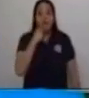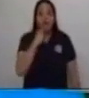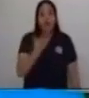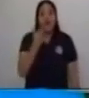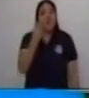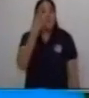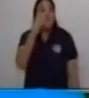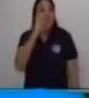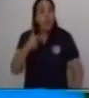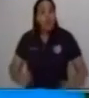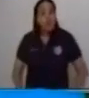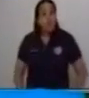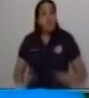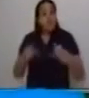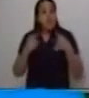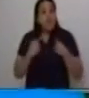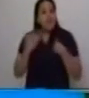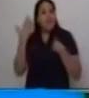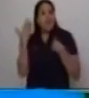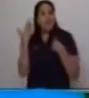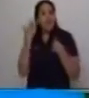donde está el adverbio